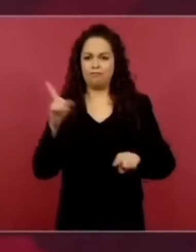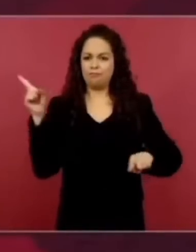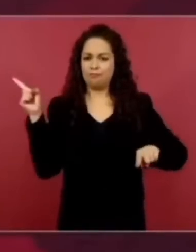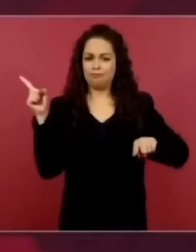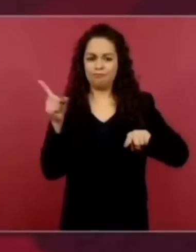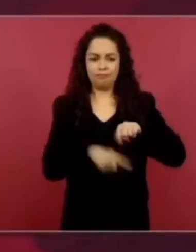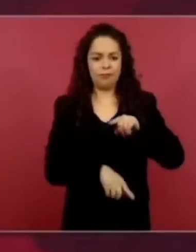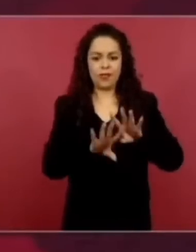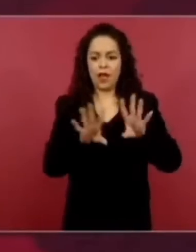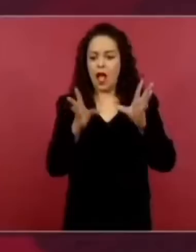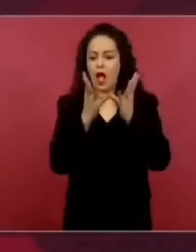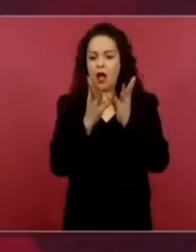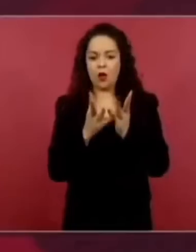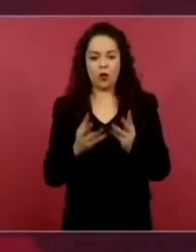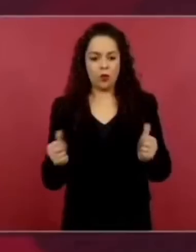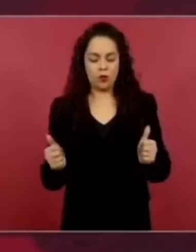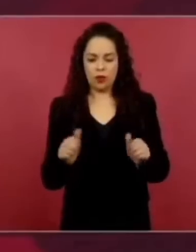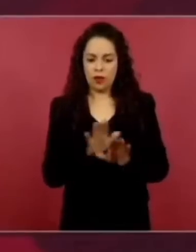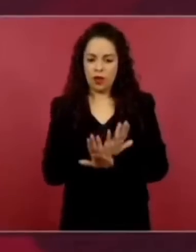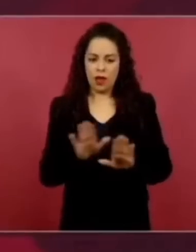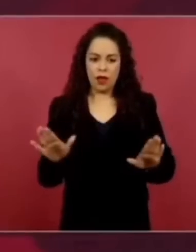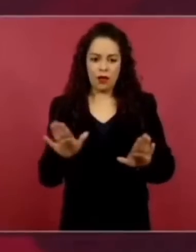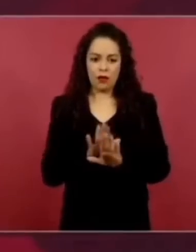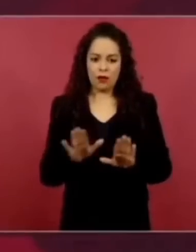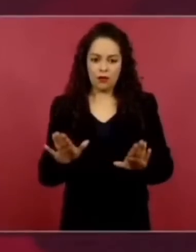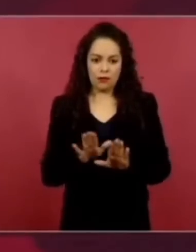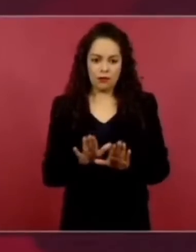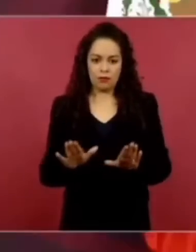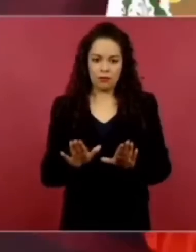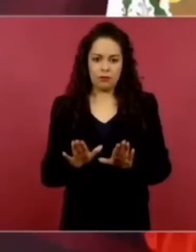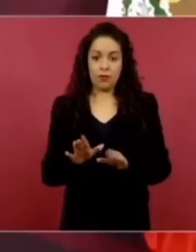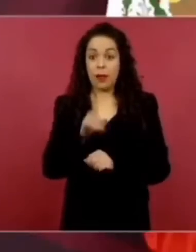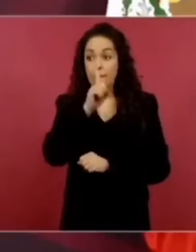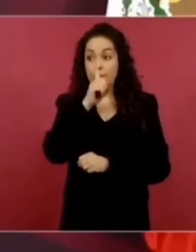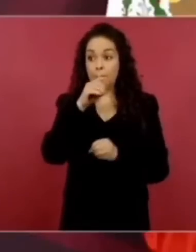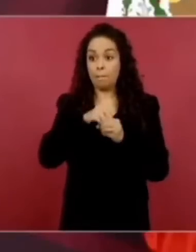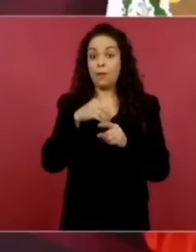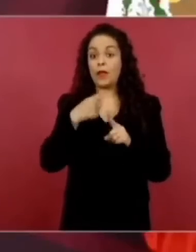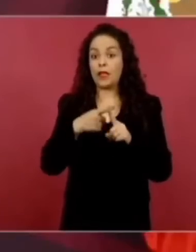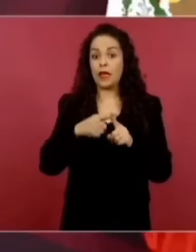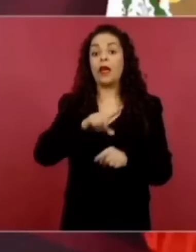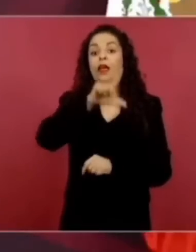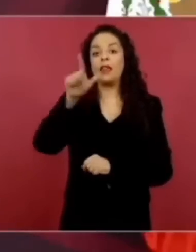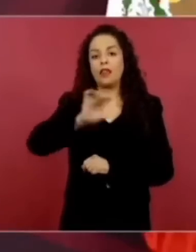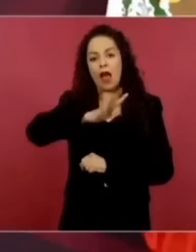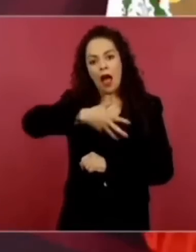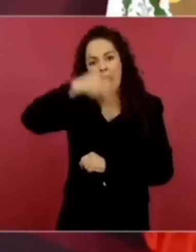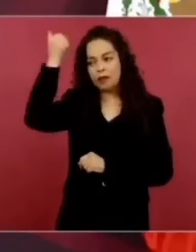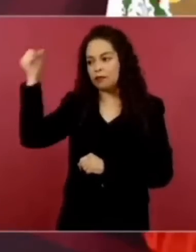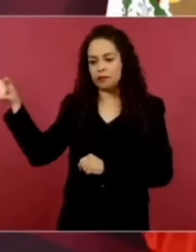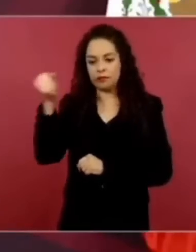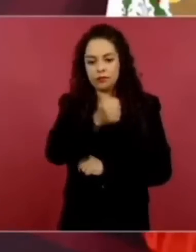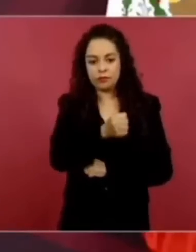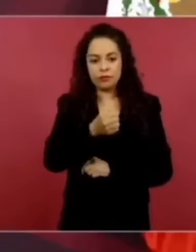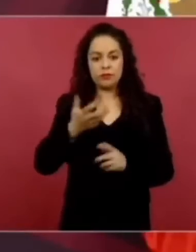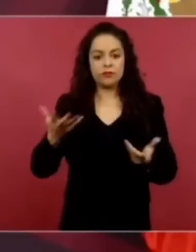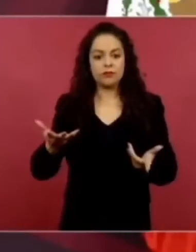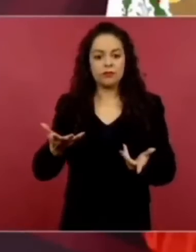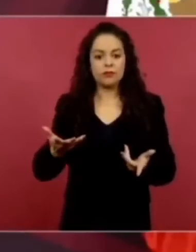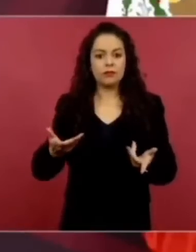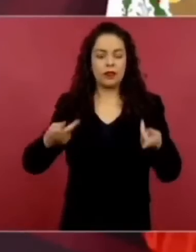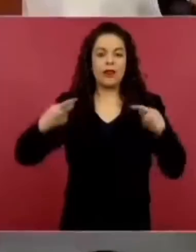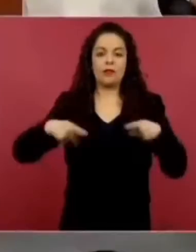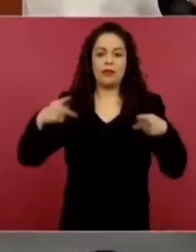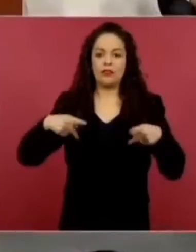El tapado, el destape, el acarreo, la cargada, el